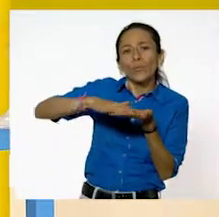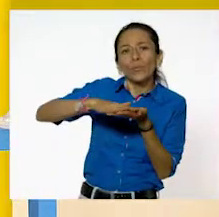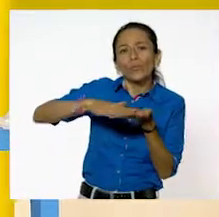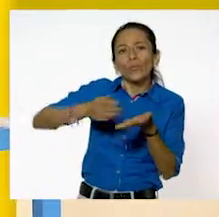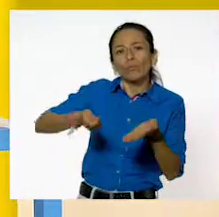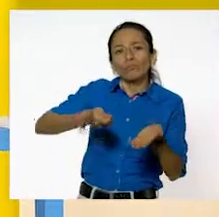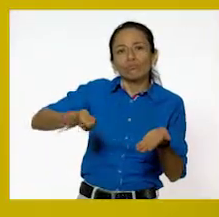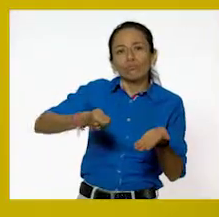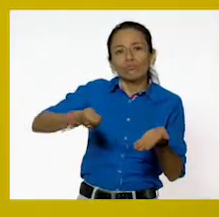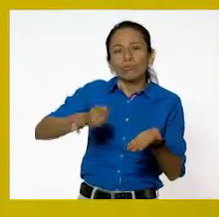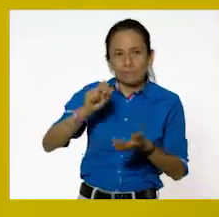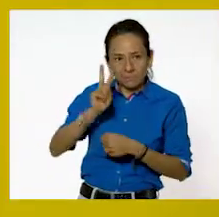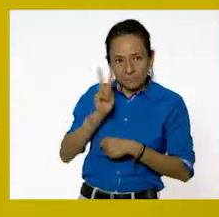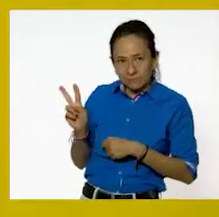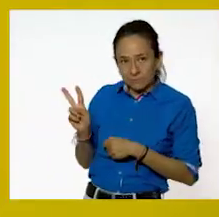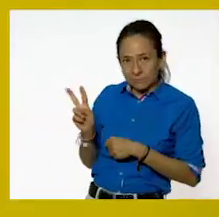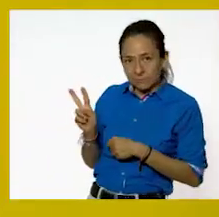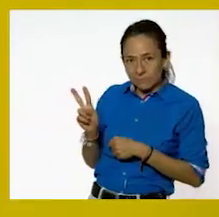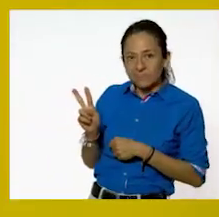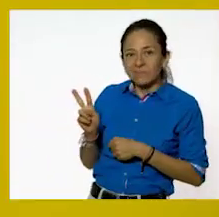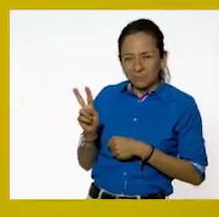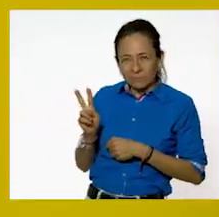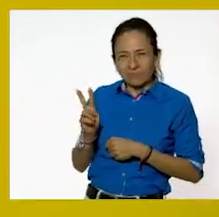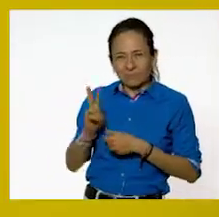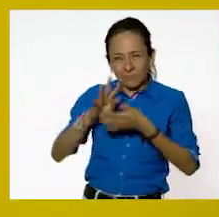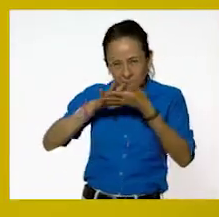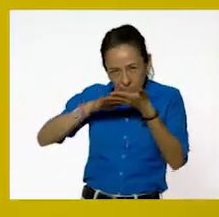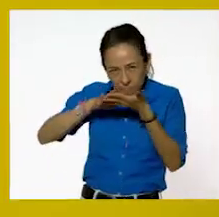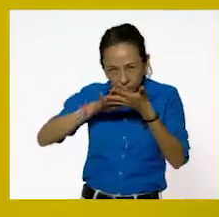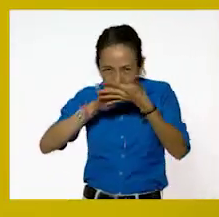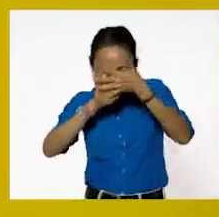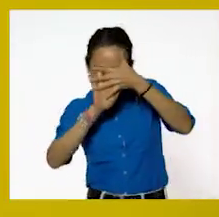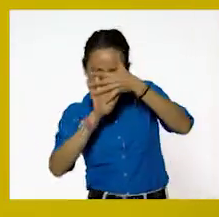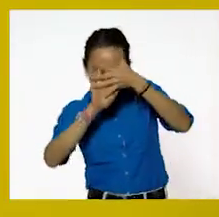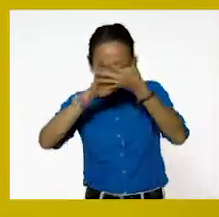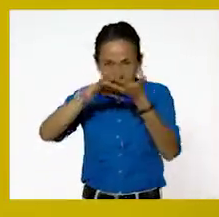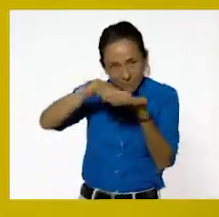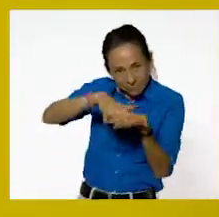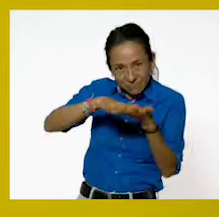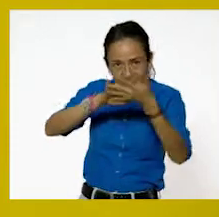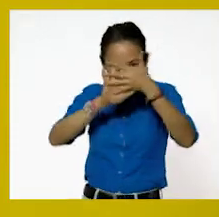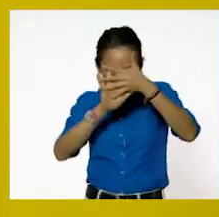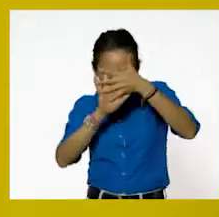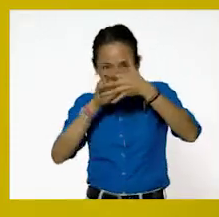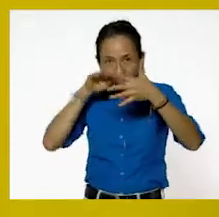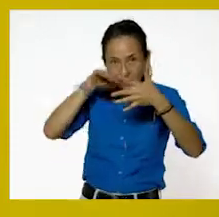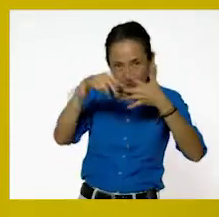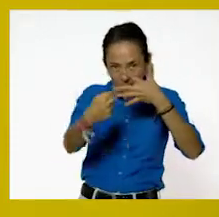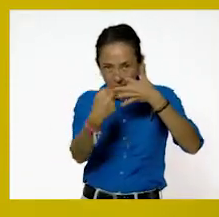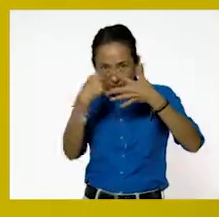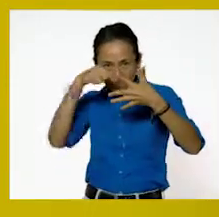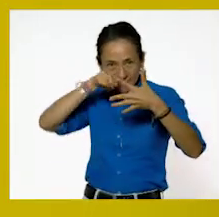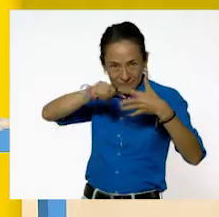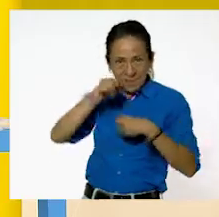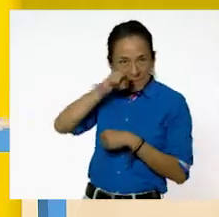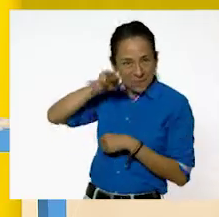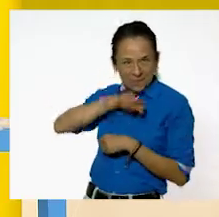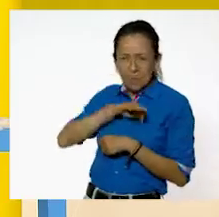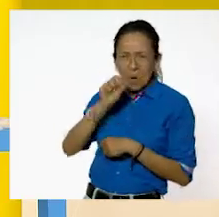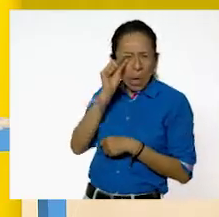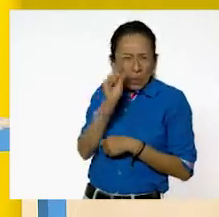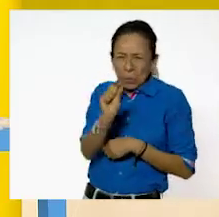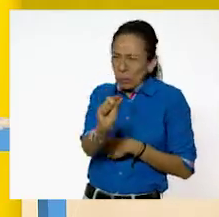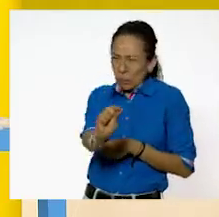ejemplo, como observan, tiene diferentes hoyitos. Lo voy a girar un poquito para que puedan verlo. Son muy pequeñitos.